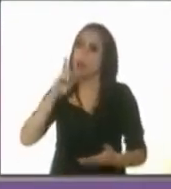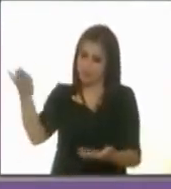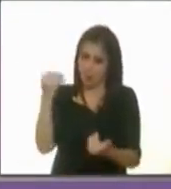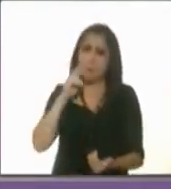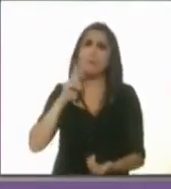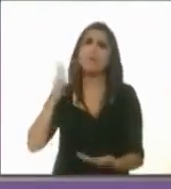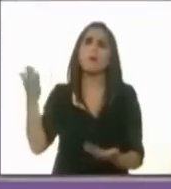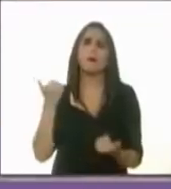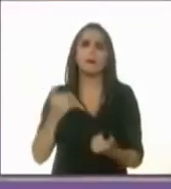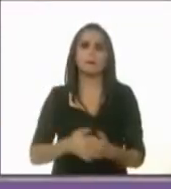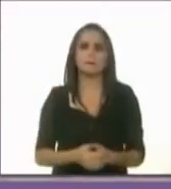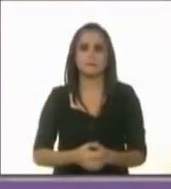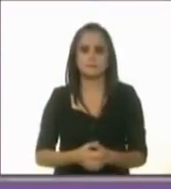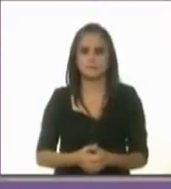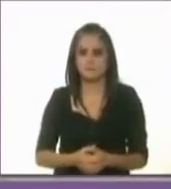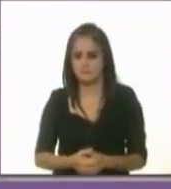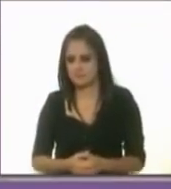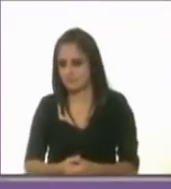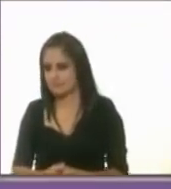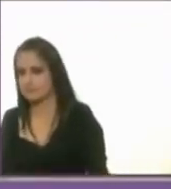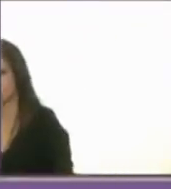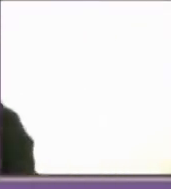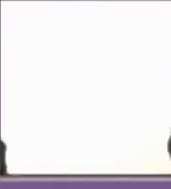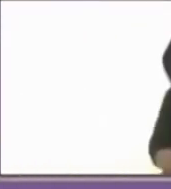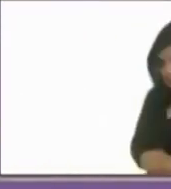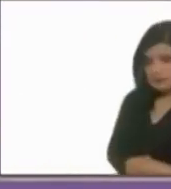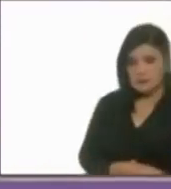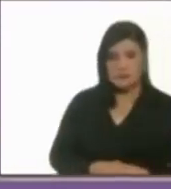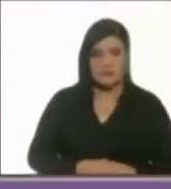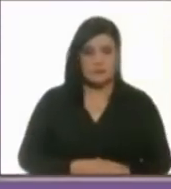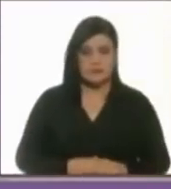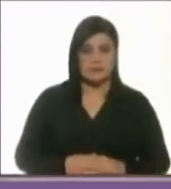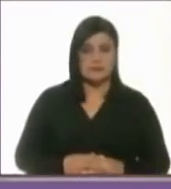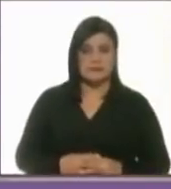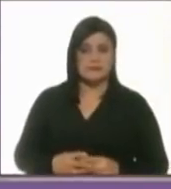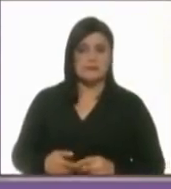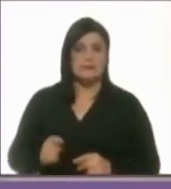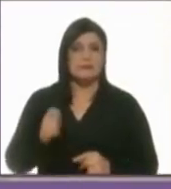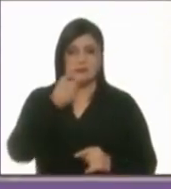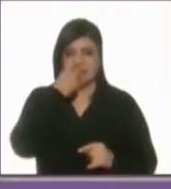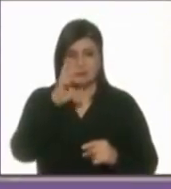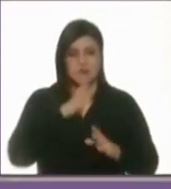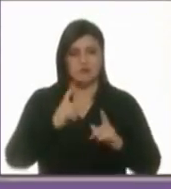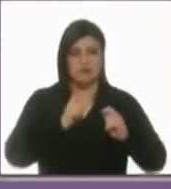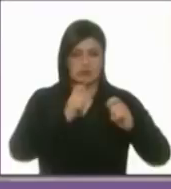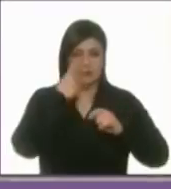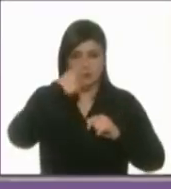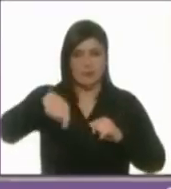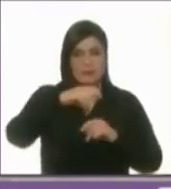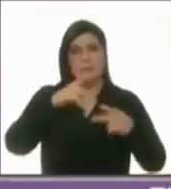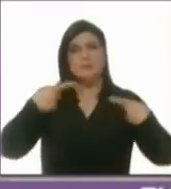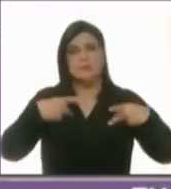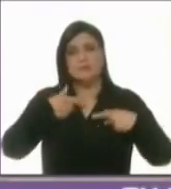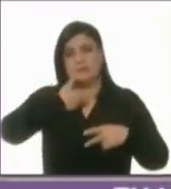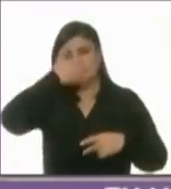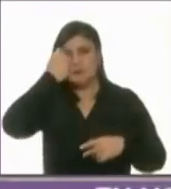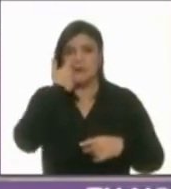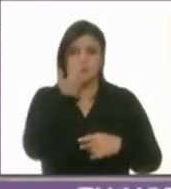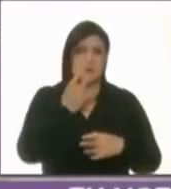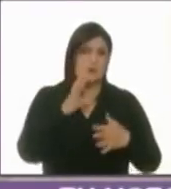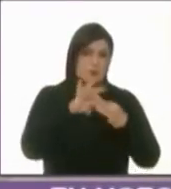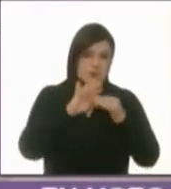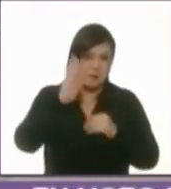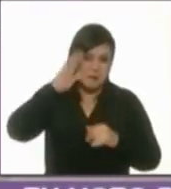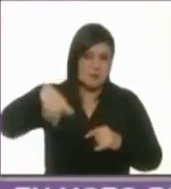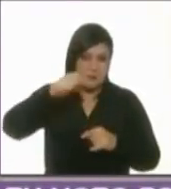Muchísimas gracias. Y en estos momentos abrimos también el uso de la voz a alguno de los candidatos que quiera hacer uso de ella. Miquel